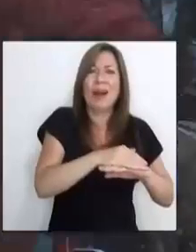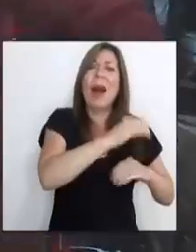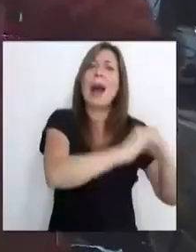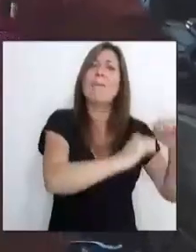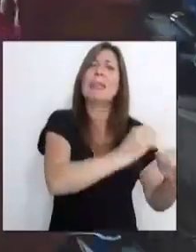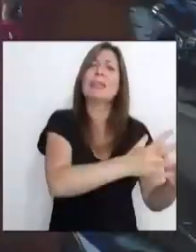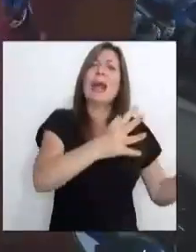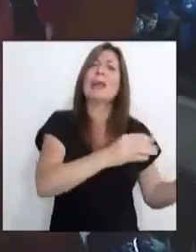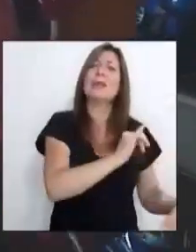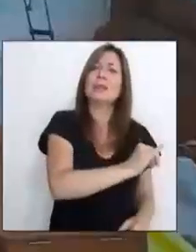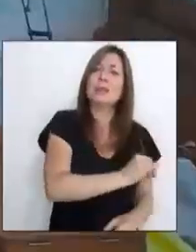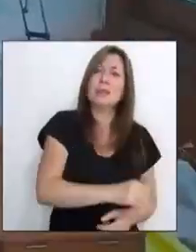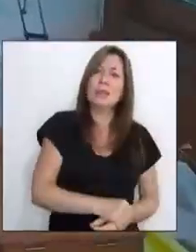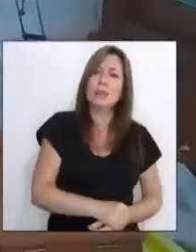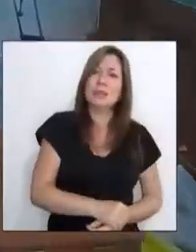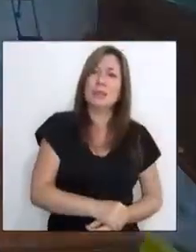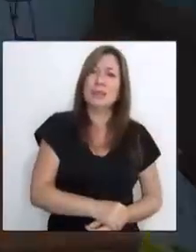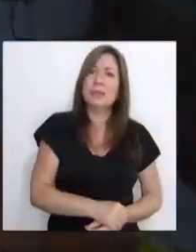empresas.